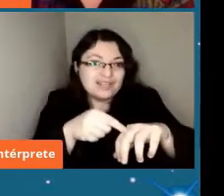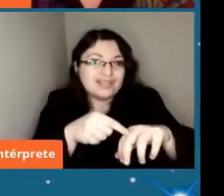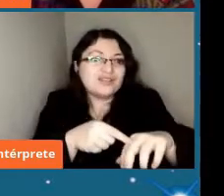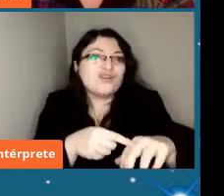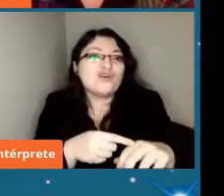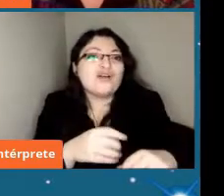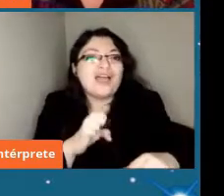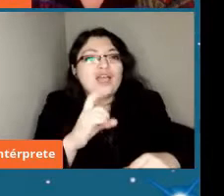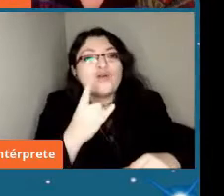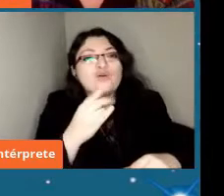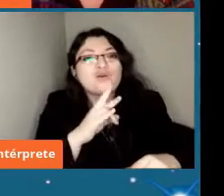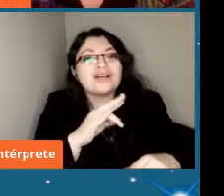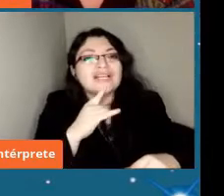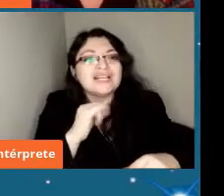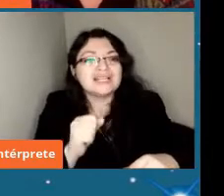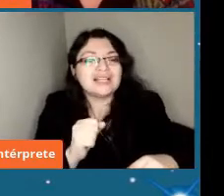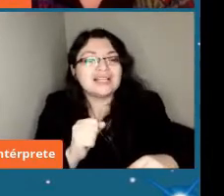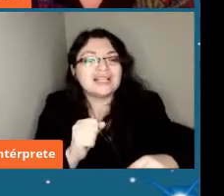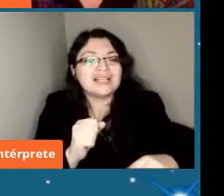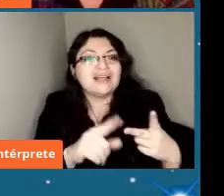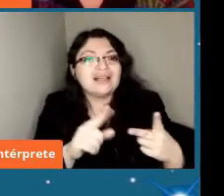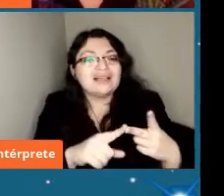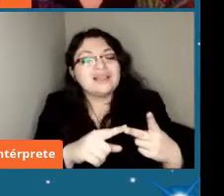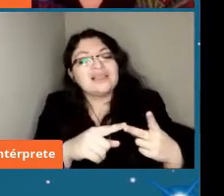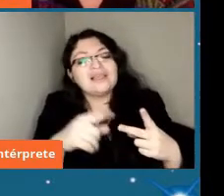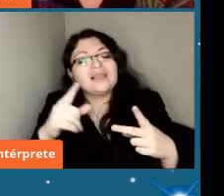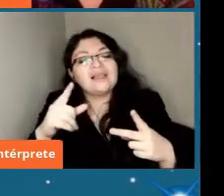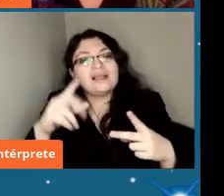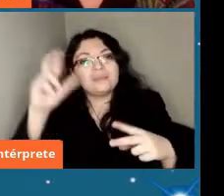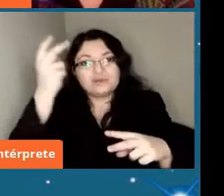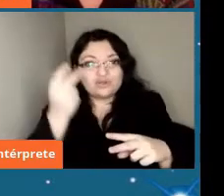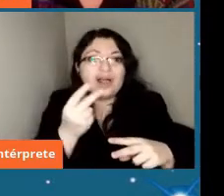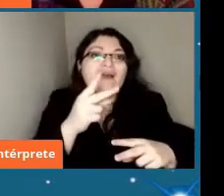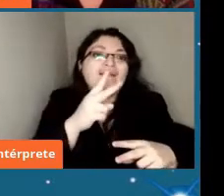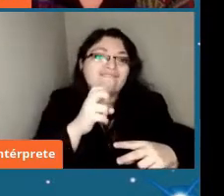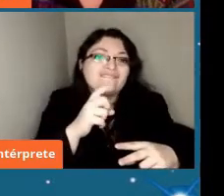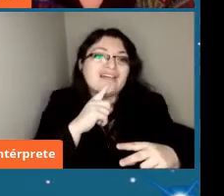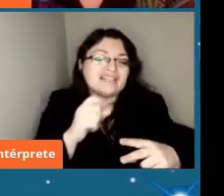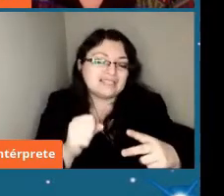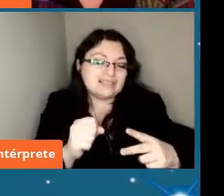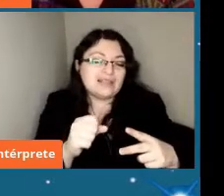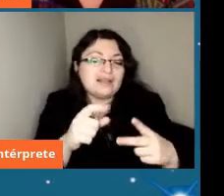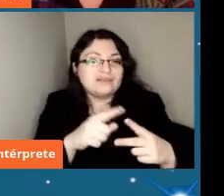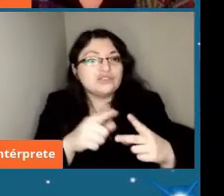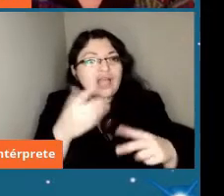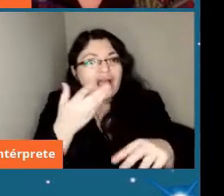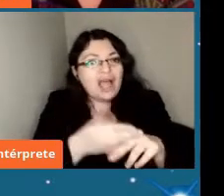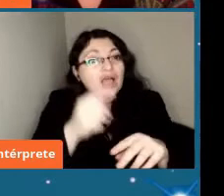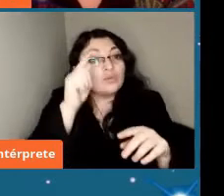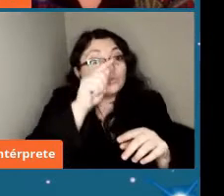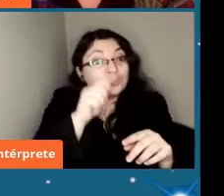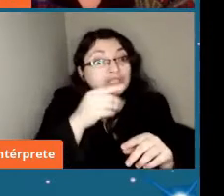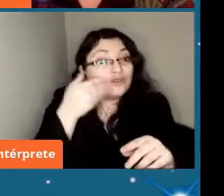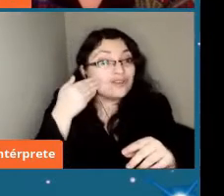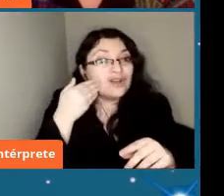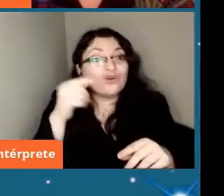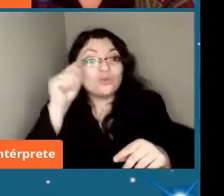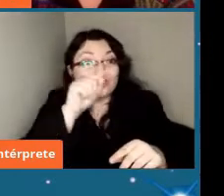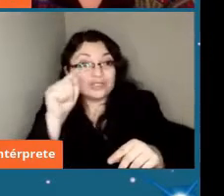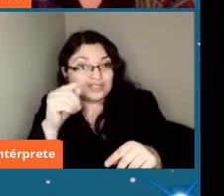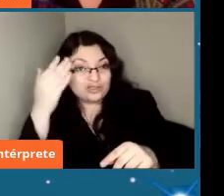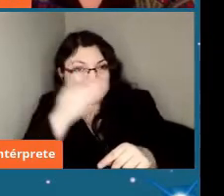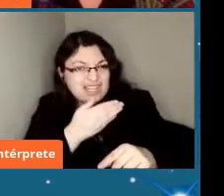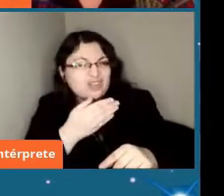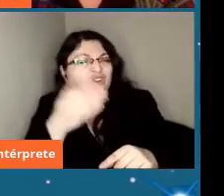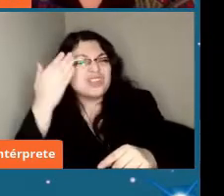eucrita el asteroide se llama besta entonces acá hay puntitos blancos y puntitos negros los puntitos